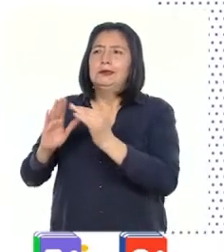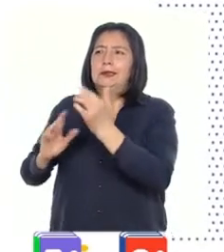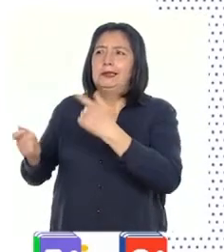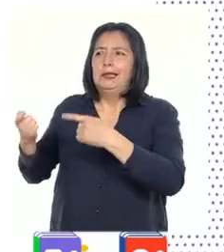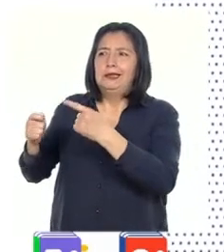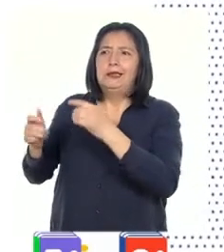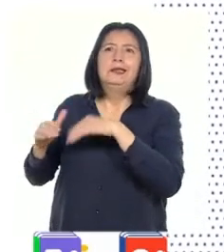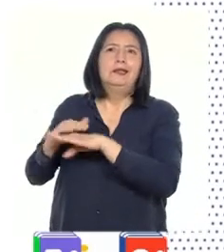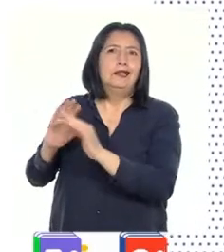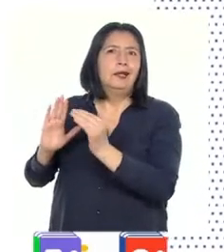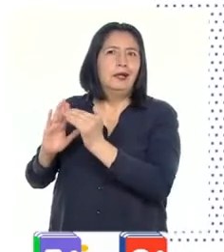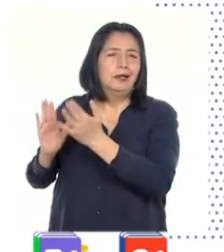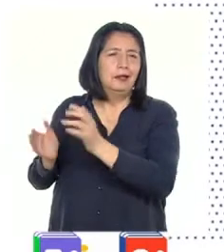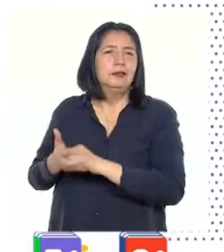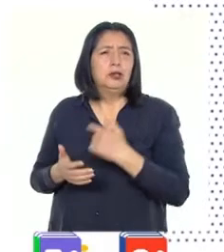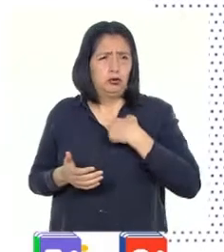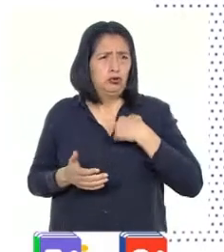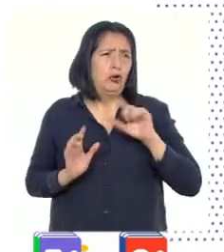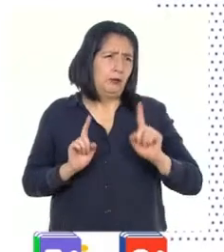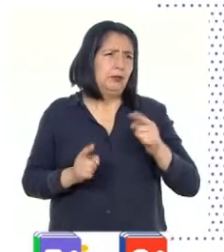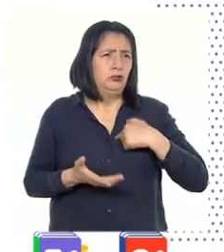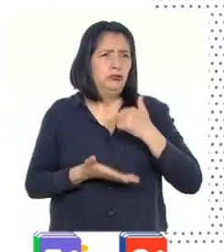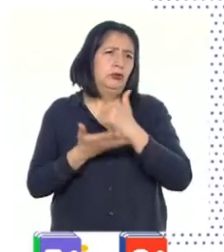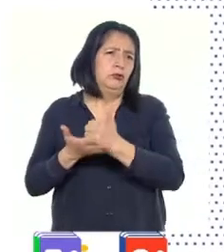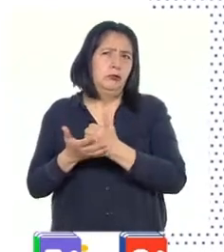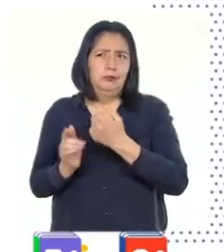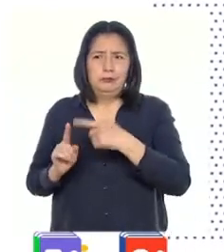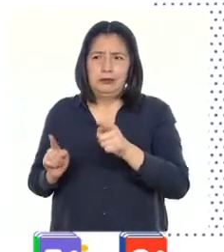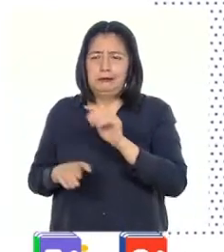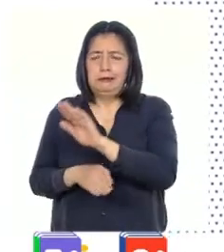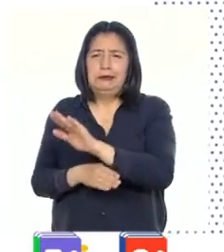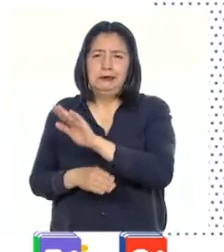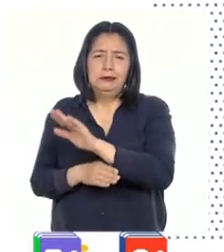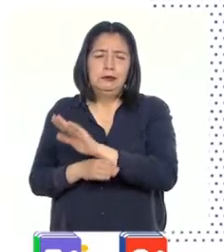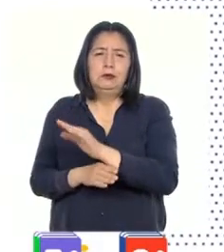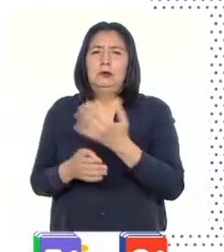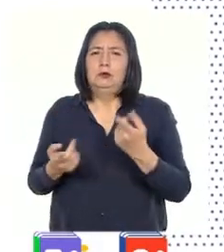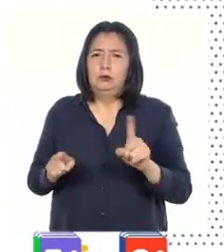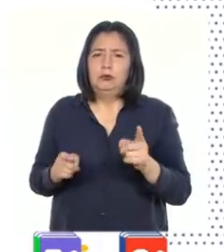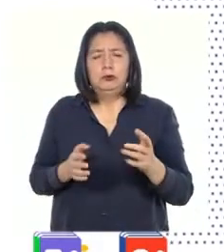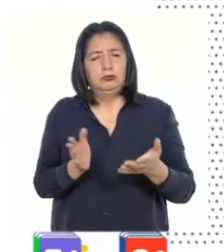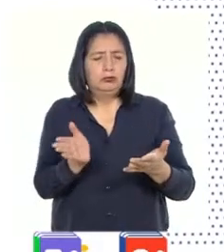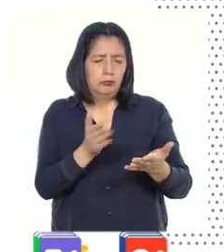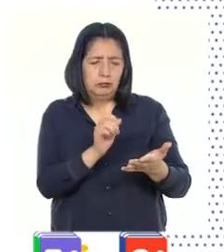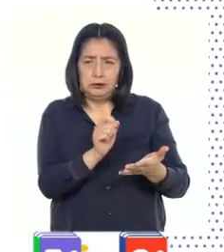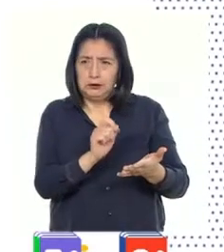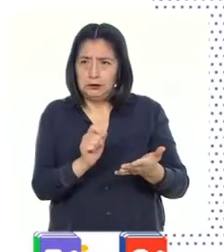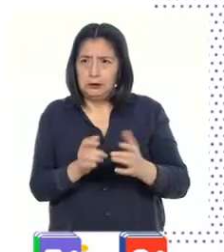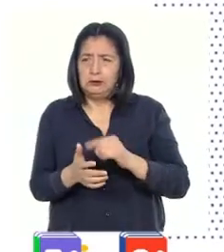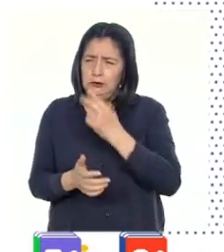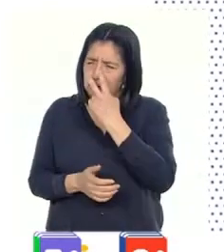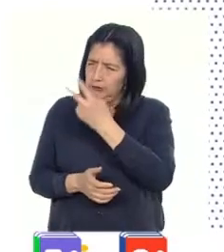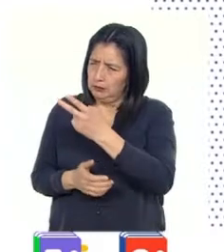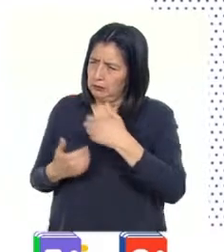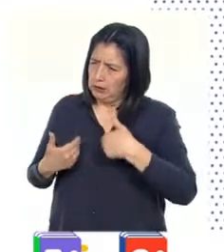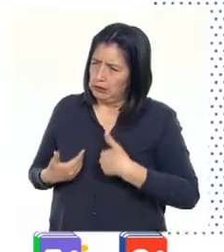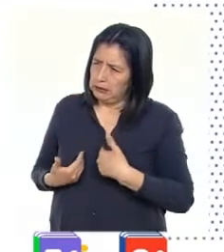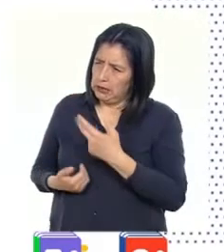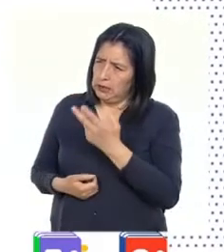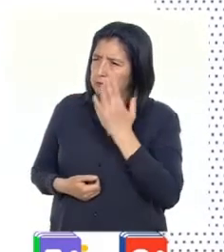que tenemos en casa. A veces yo la ayudo, pero en la tarde cuando revisa mis tareas yo la noto cansada.